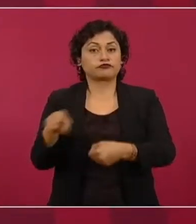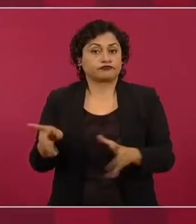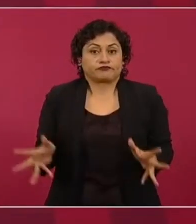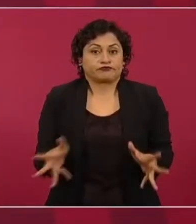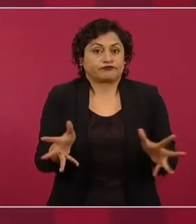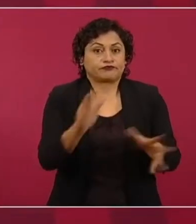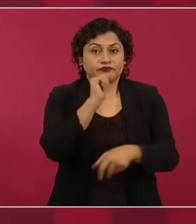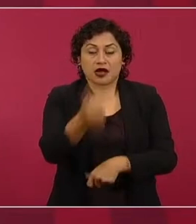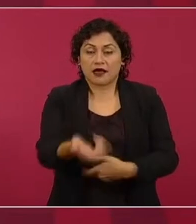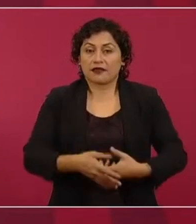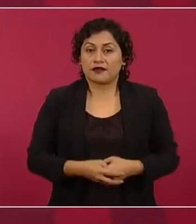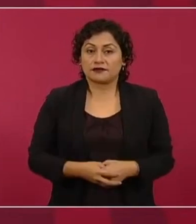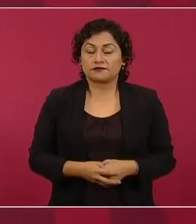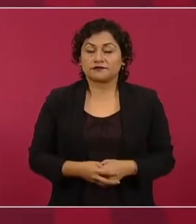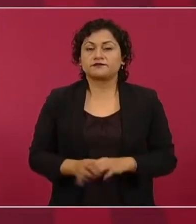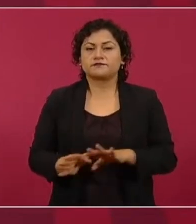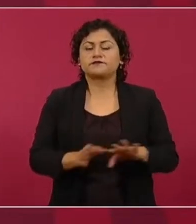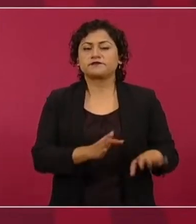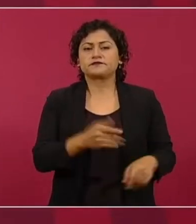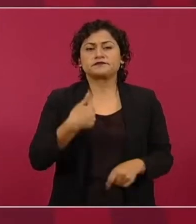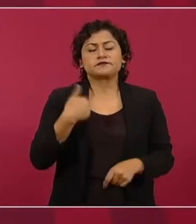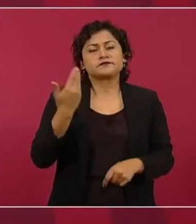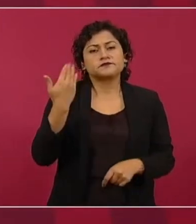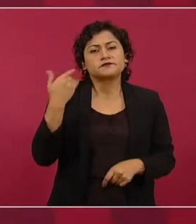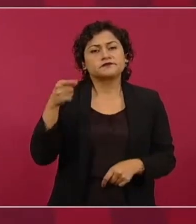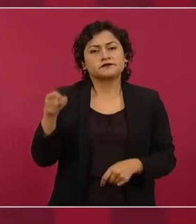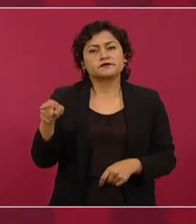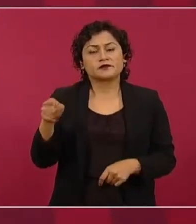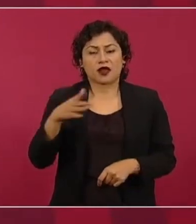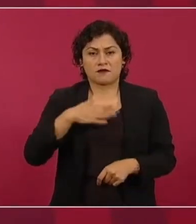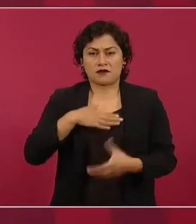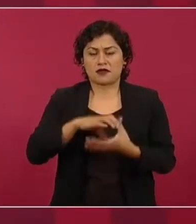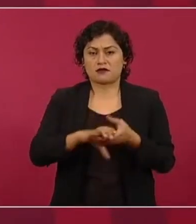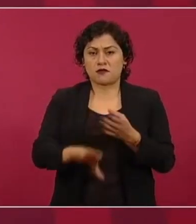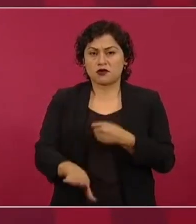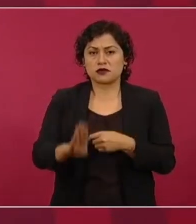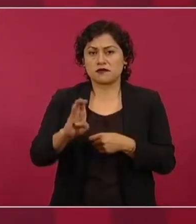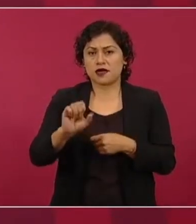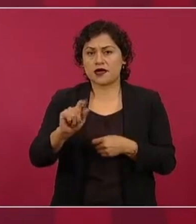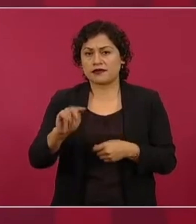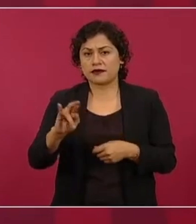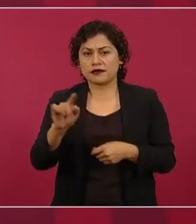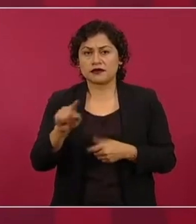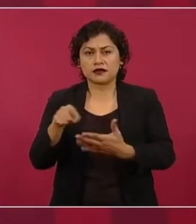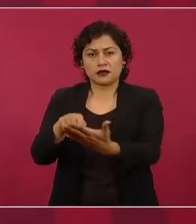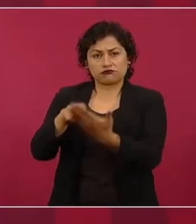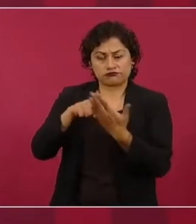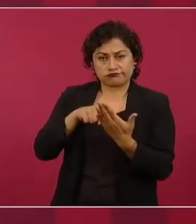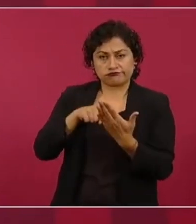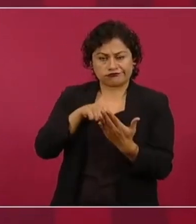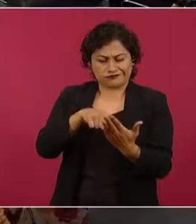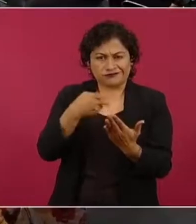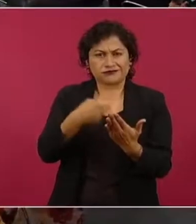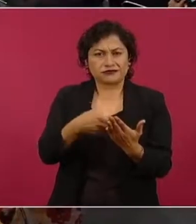Yo estaba mostrando mi esposa Beatriz un